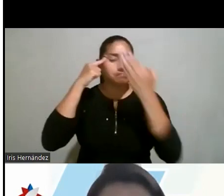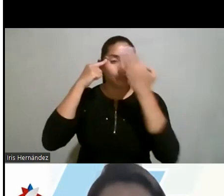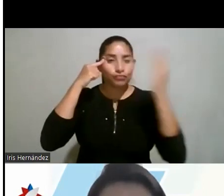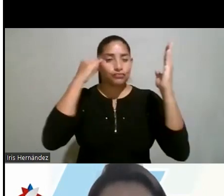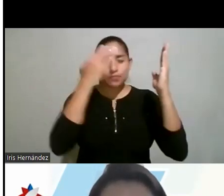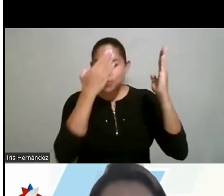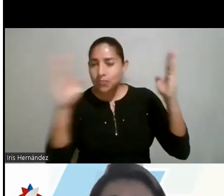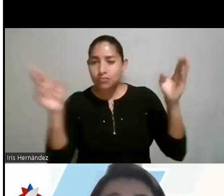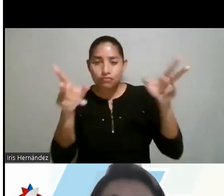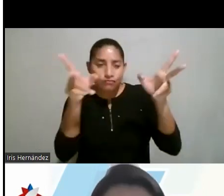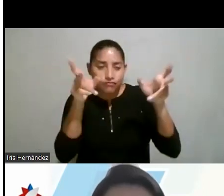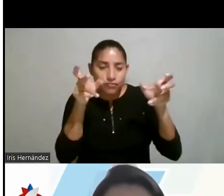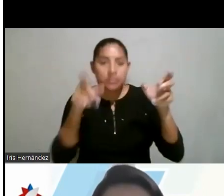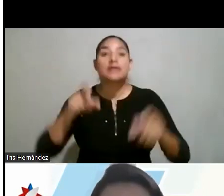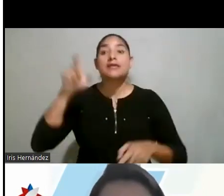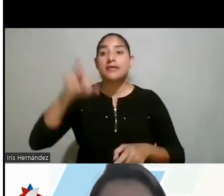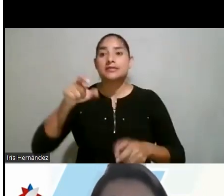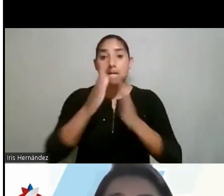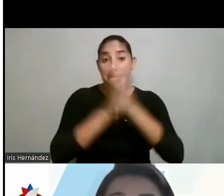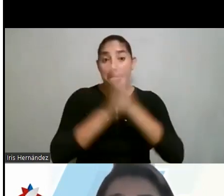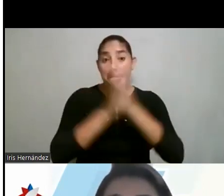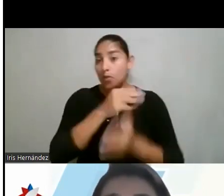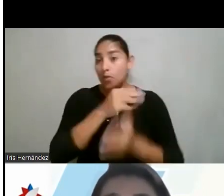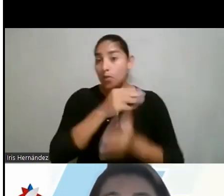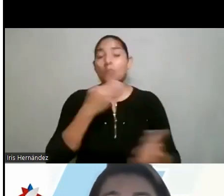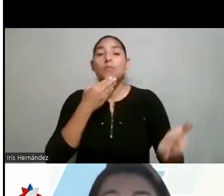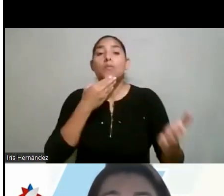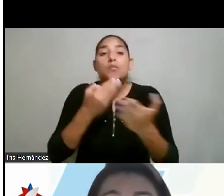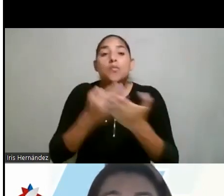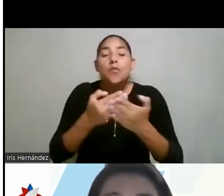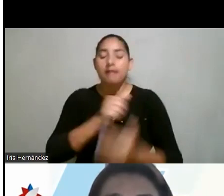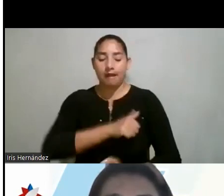abierta. Entonces necesitamos aprovechar de esa buena aptitud que ellos tienen.